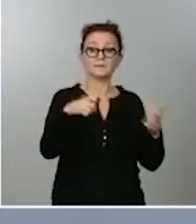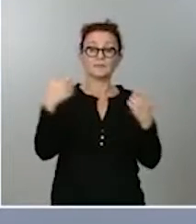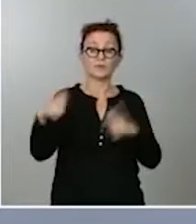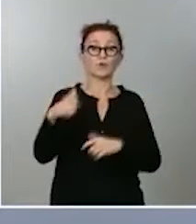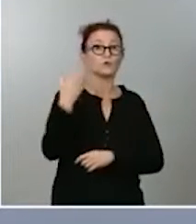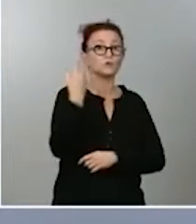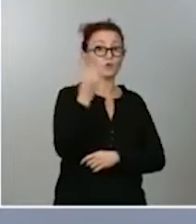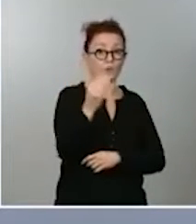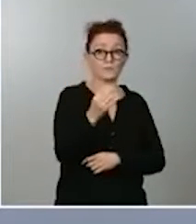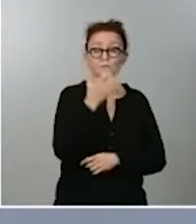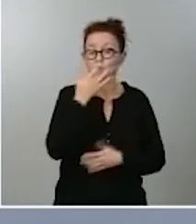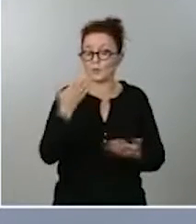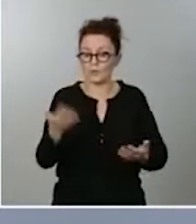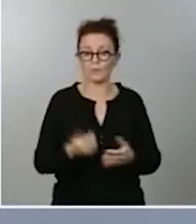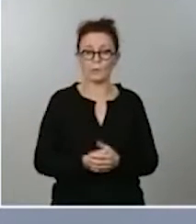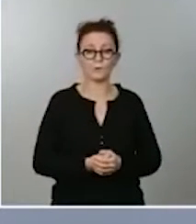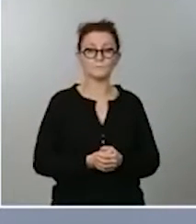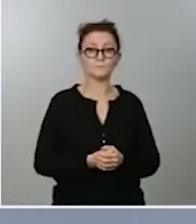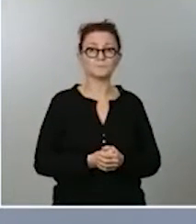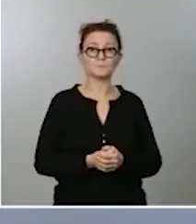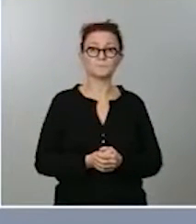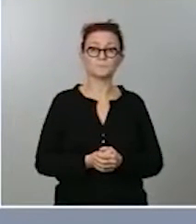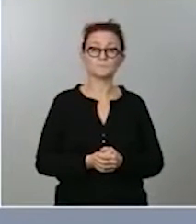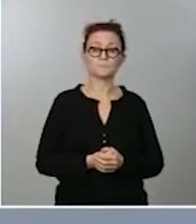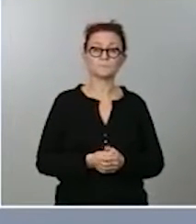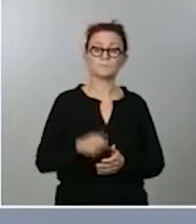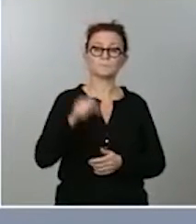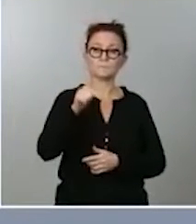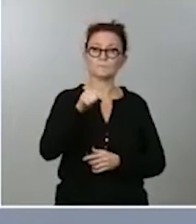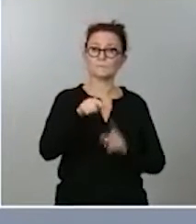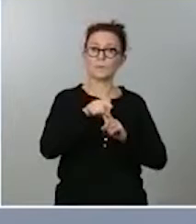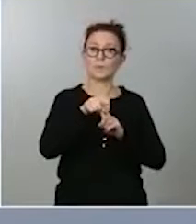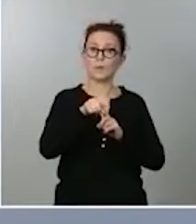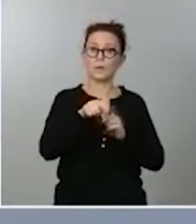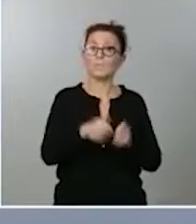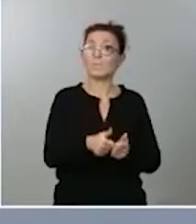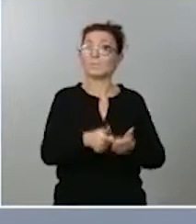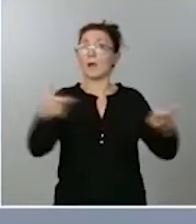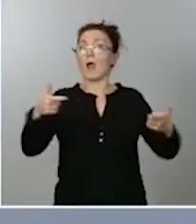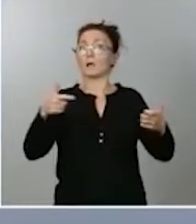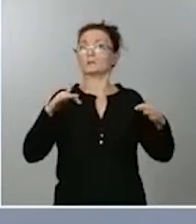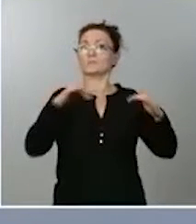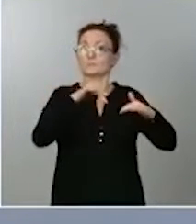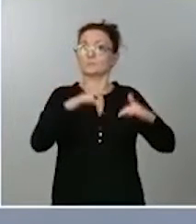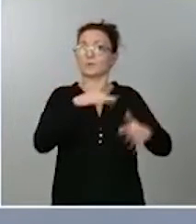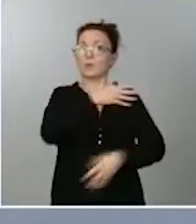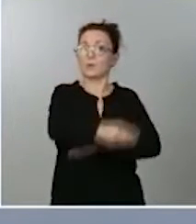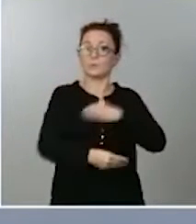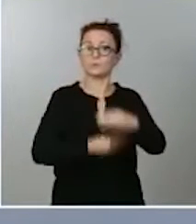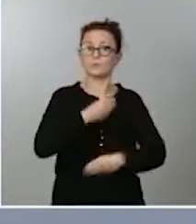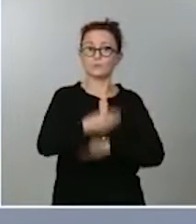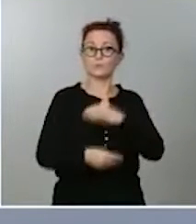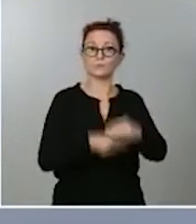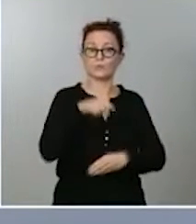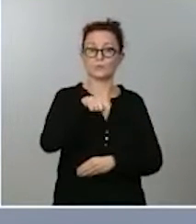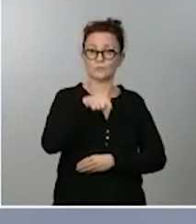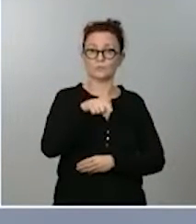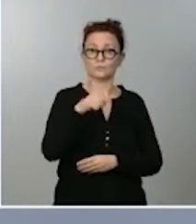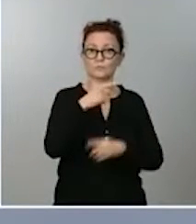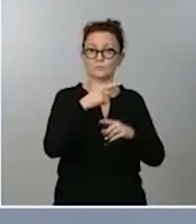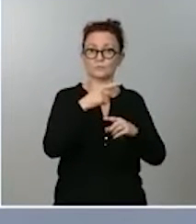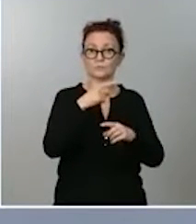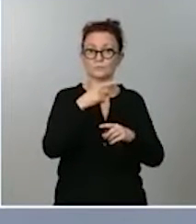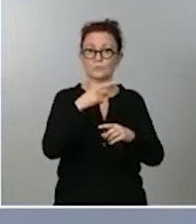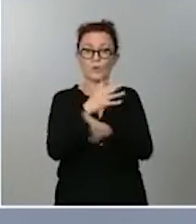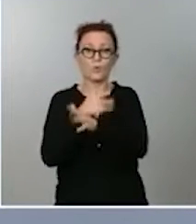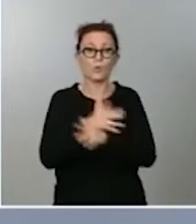ejemplo, es donde se está cebando el crecimiento de este tipo de actividades y, por lo tanto, estamos hablando de un